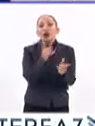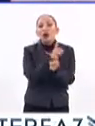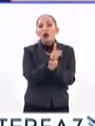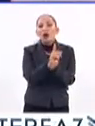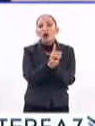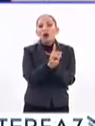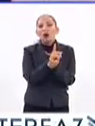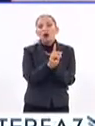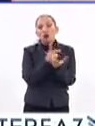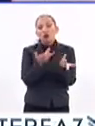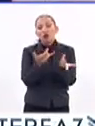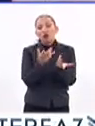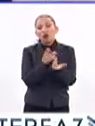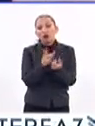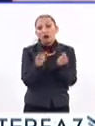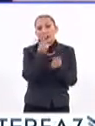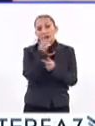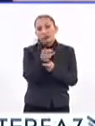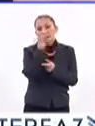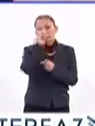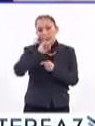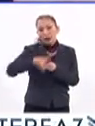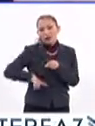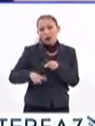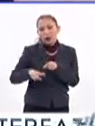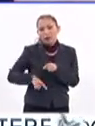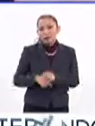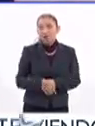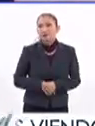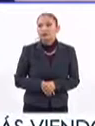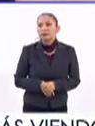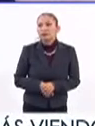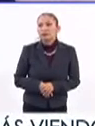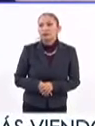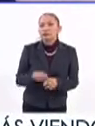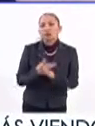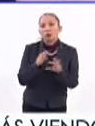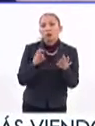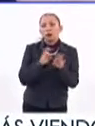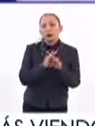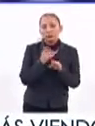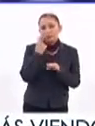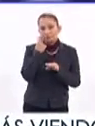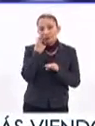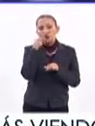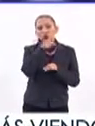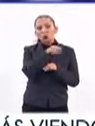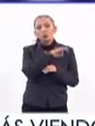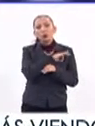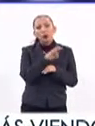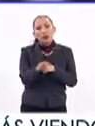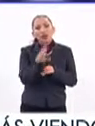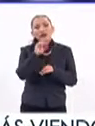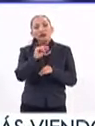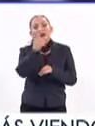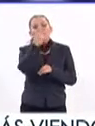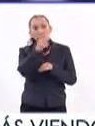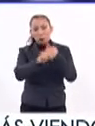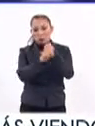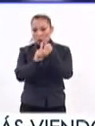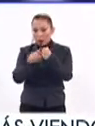convivencia, ¿no? Que es parte de lo que nos dice la jefa de gobierno. Sí. Y es muy importante porque, a ver, o sea, tú puedes tener 88